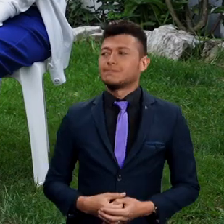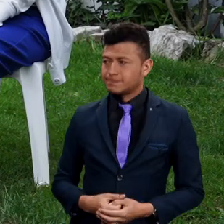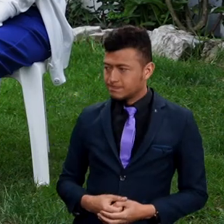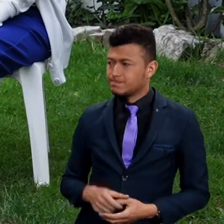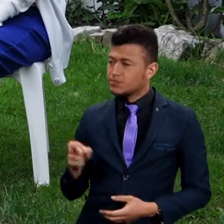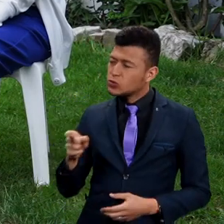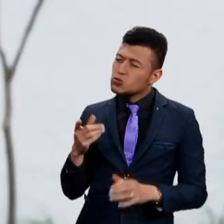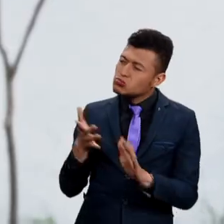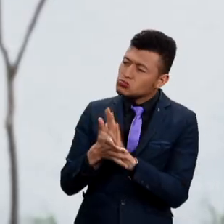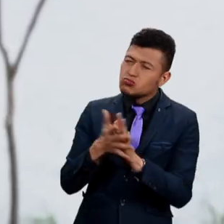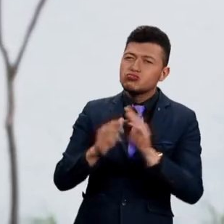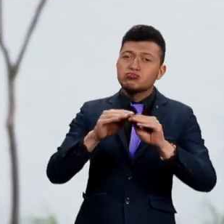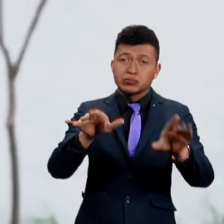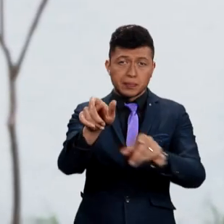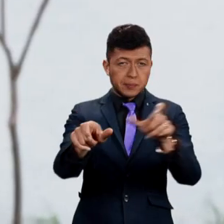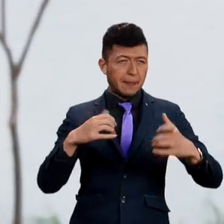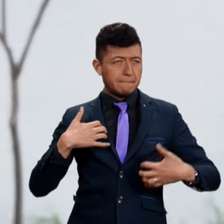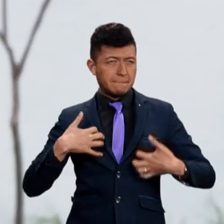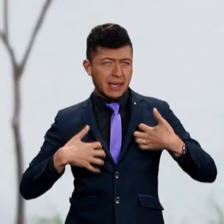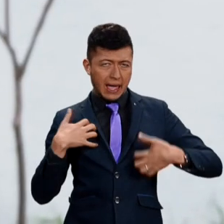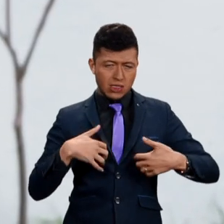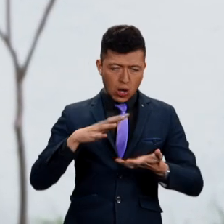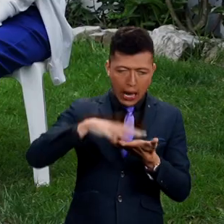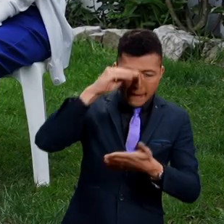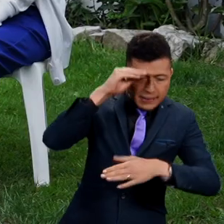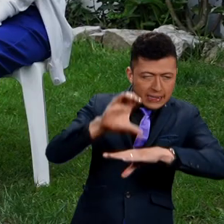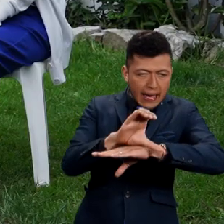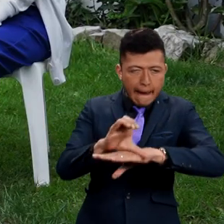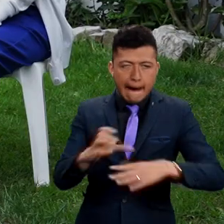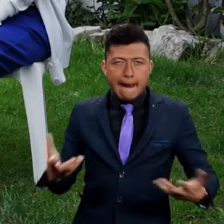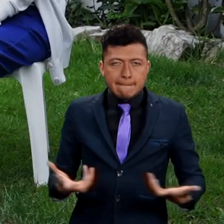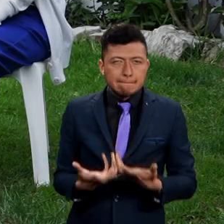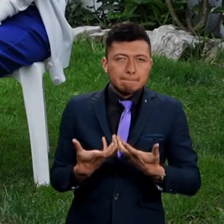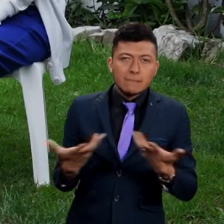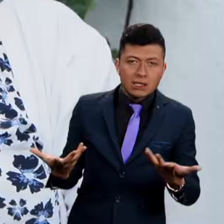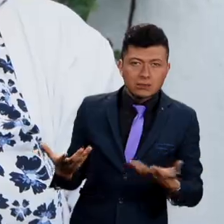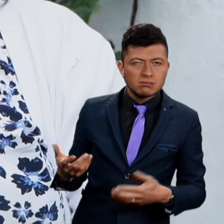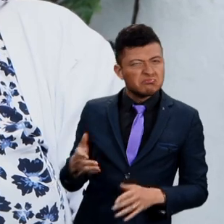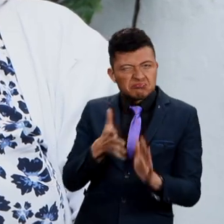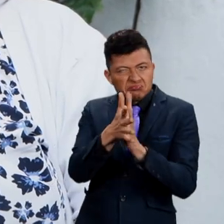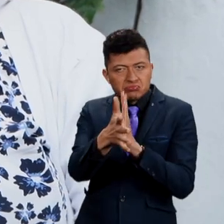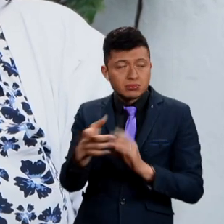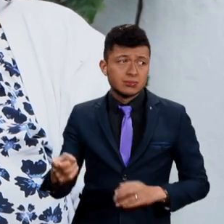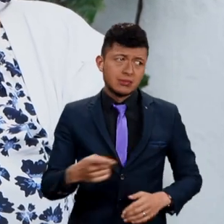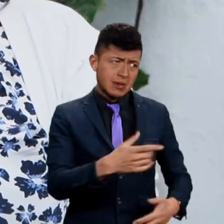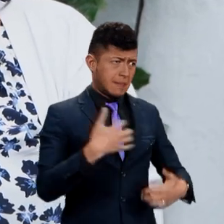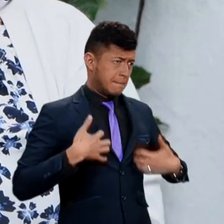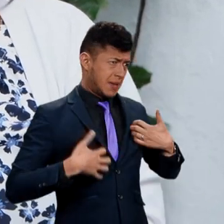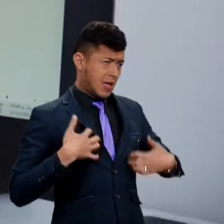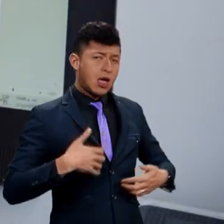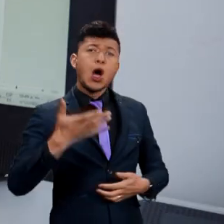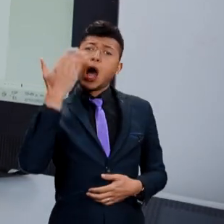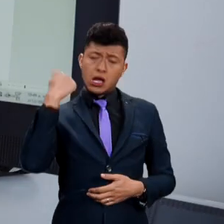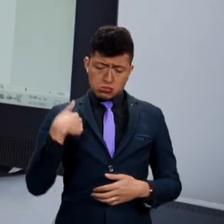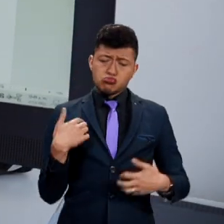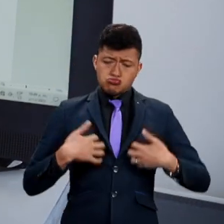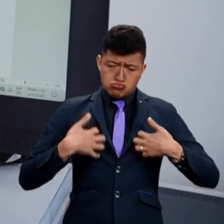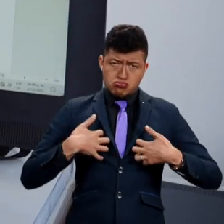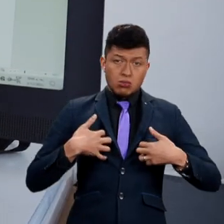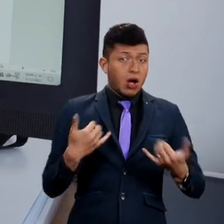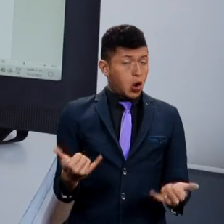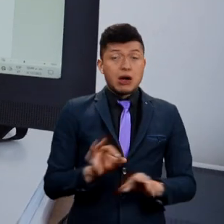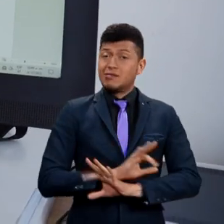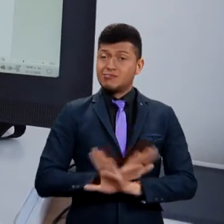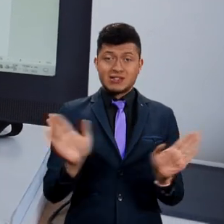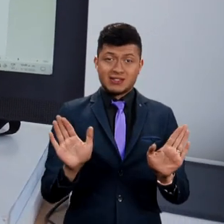le puedes enviar a las personas que de pronto sienten un poco de miedo de aprender a usar el computador? No tengan miedo. Yo antes